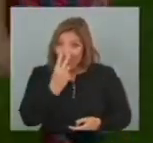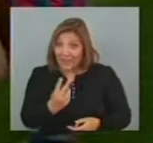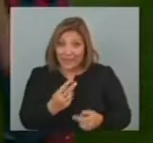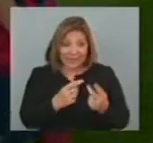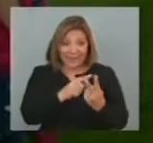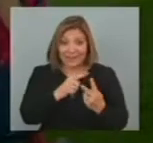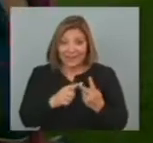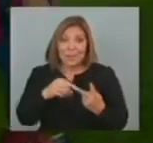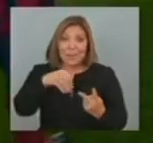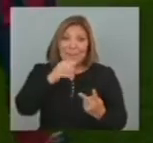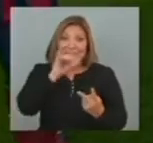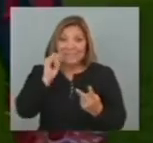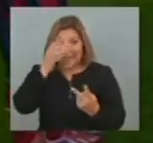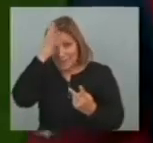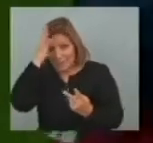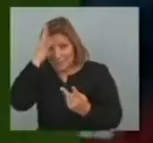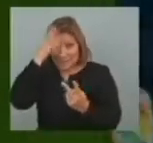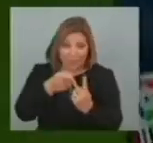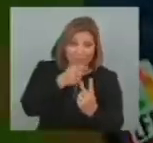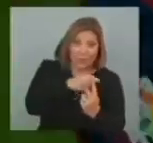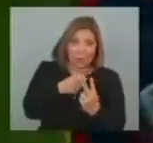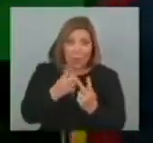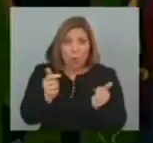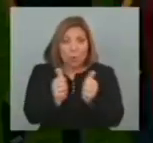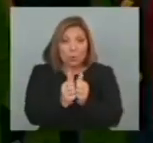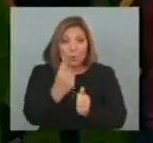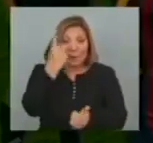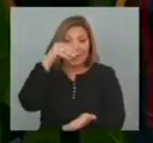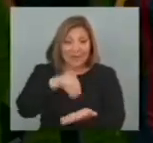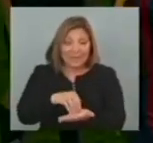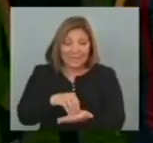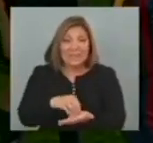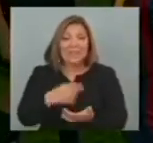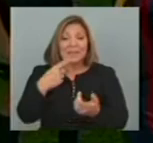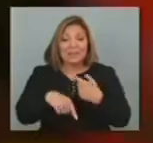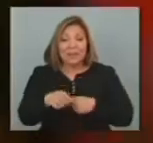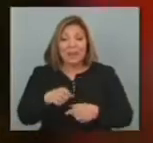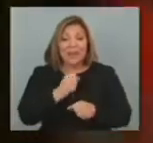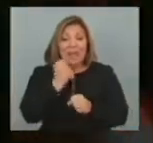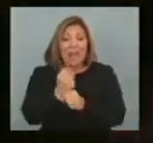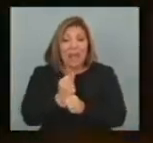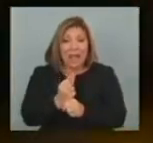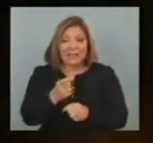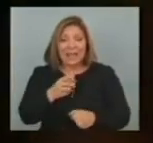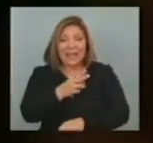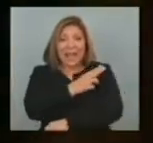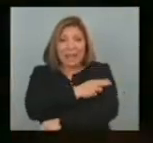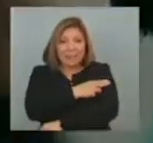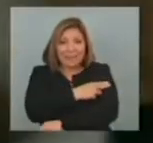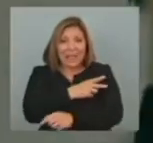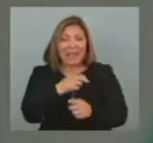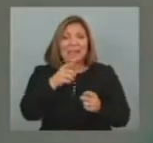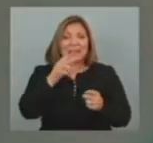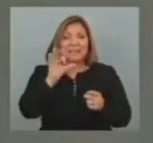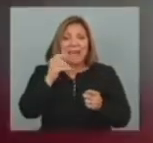este otro nene Messi, Neymar Neymar, Messi Juntos por primera vez Para darse ese lujo Iniesta al banco Sabi de capitán Y otra